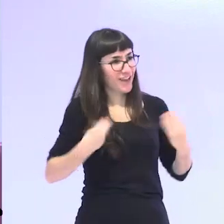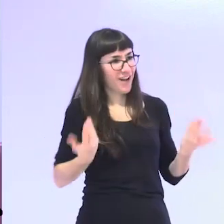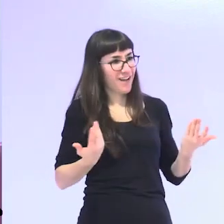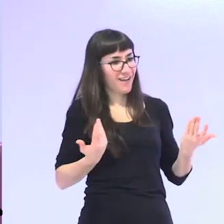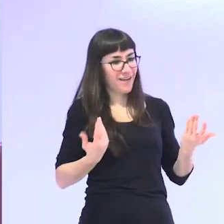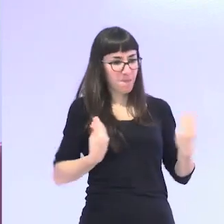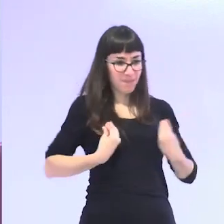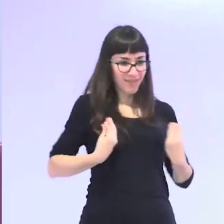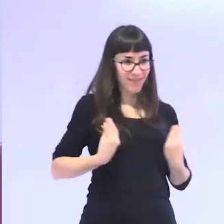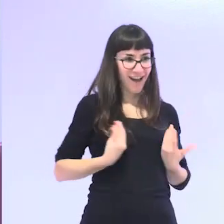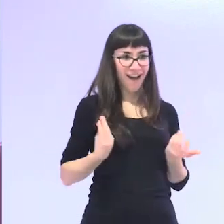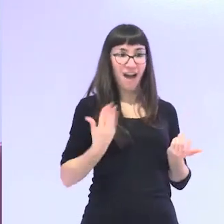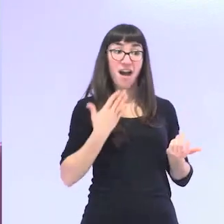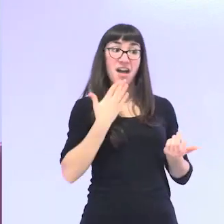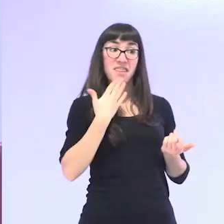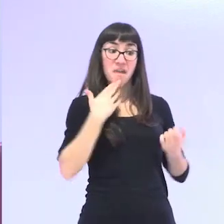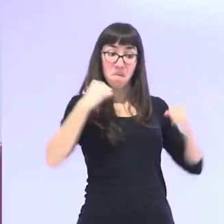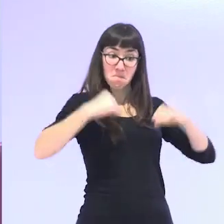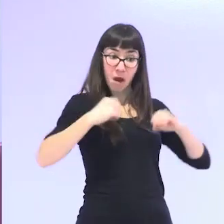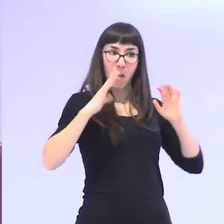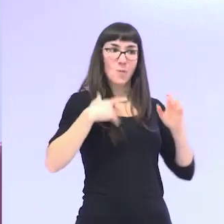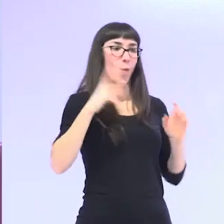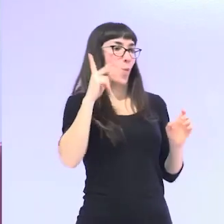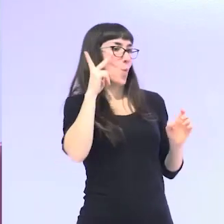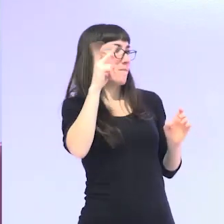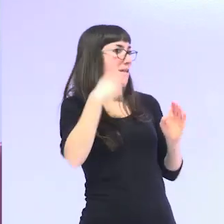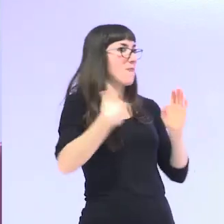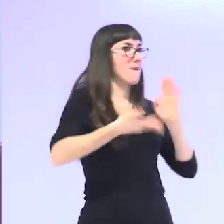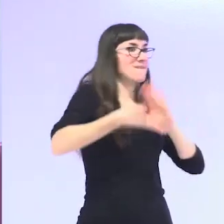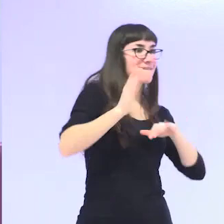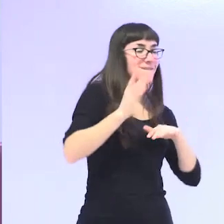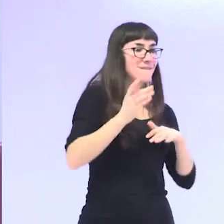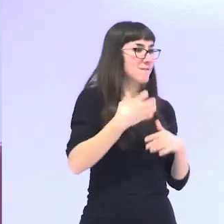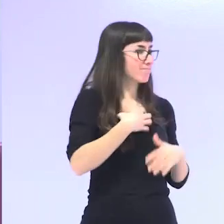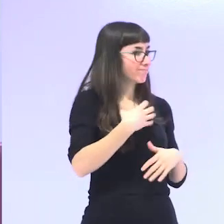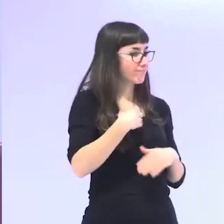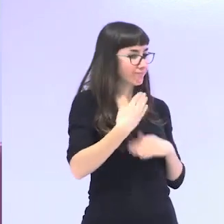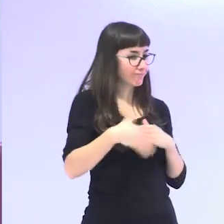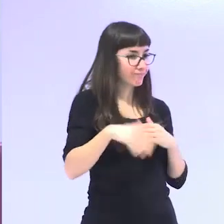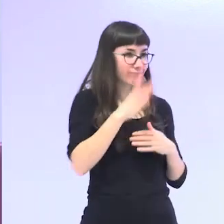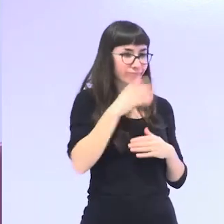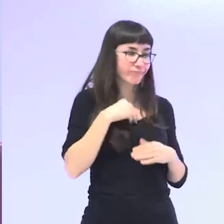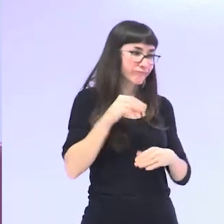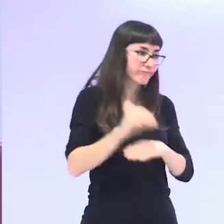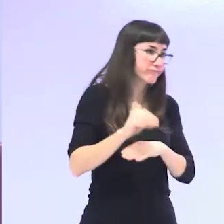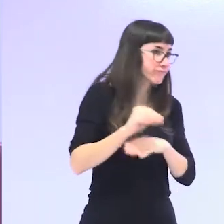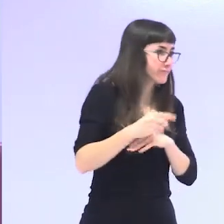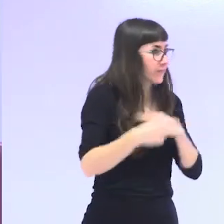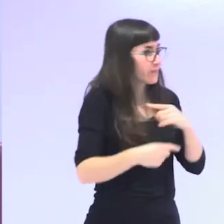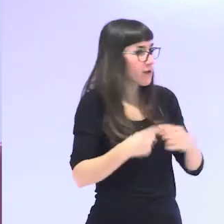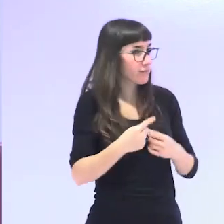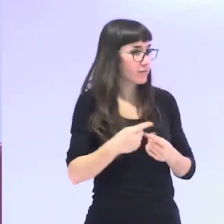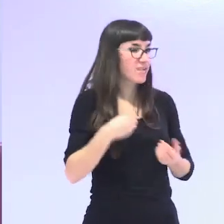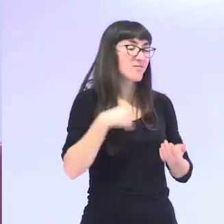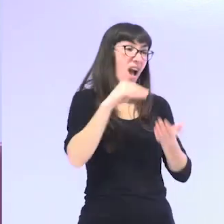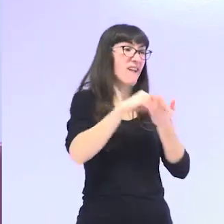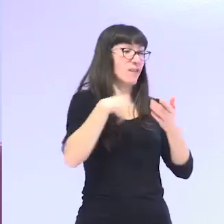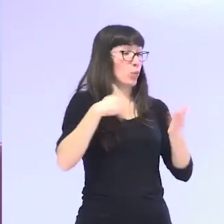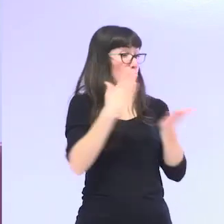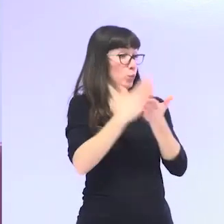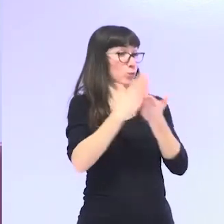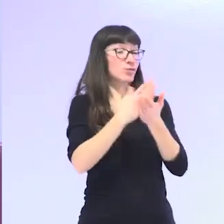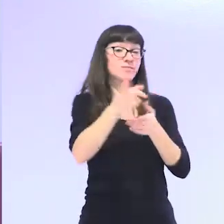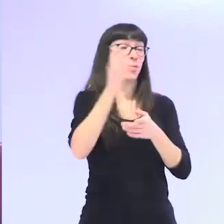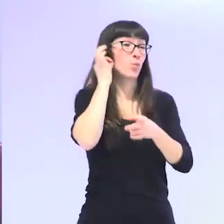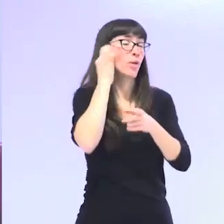oportunidades por lo tanto tiene desventajas para ellas cuando hacemos algunos cursos y me viene y me dice no, los martes no puedo porque